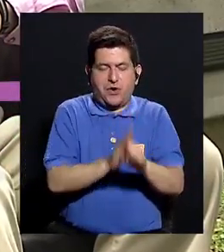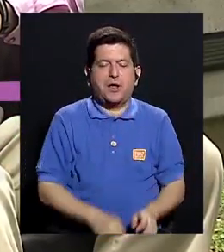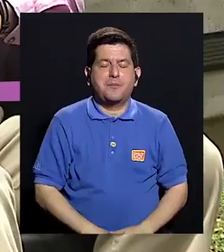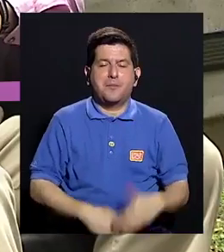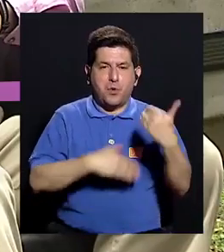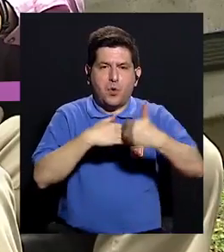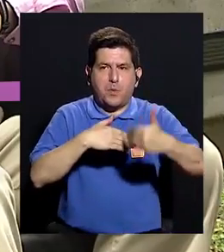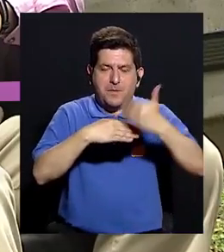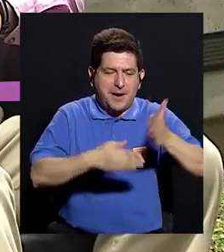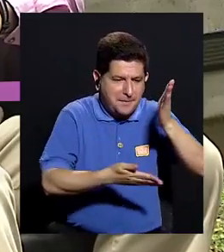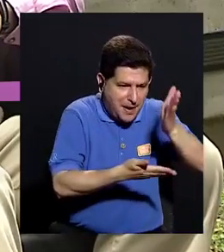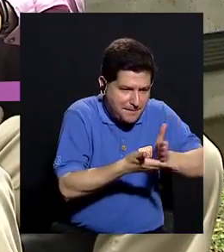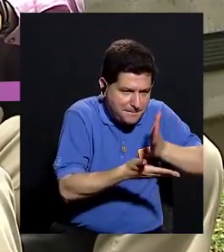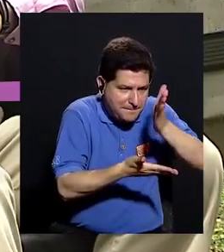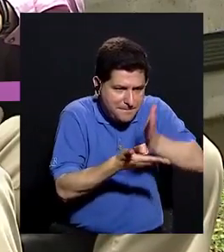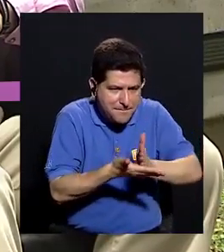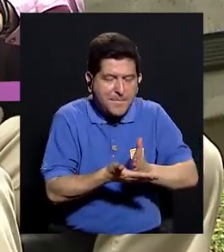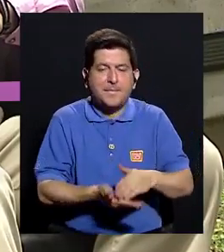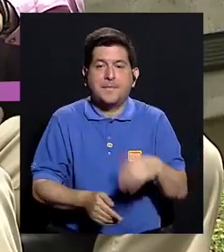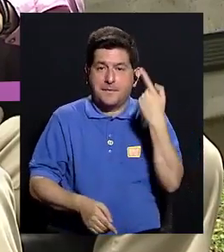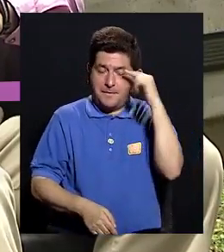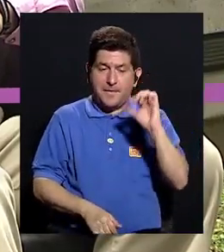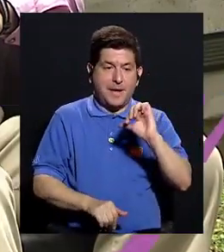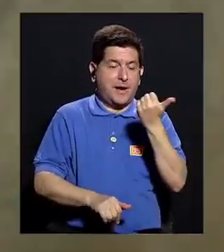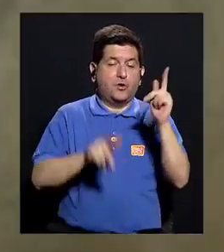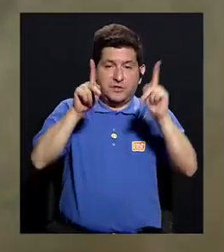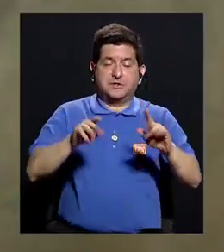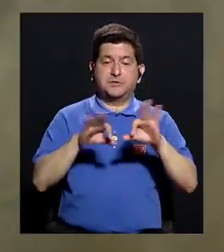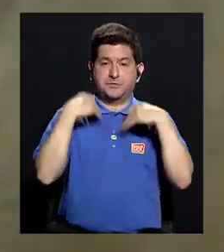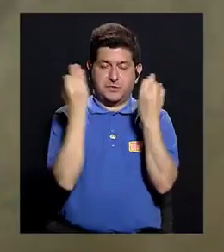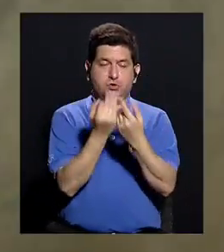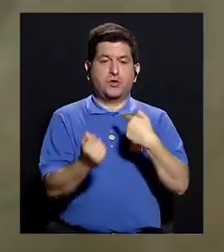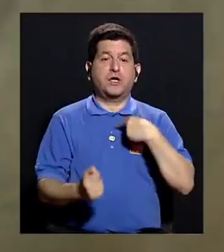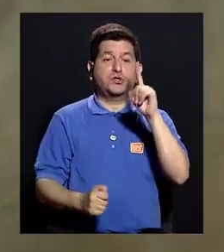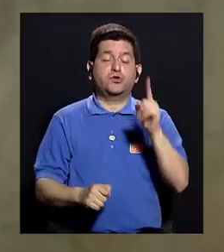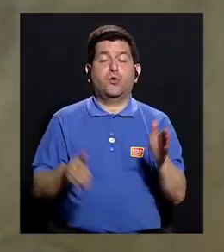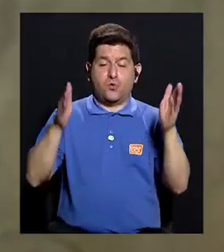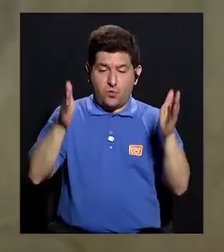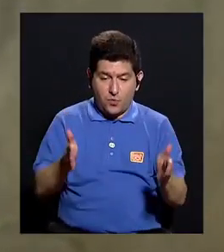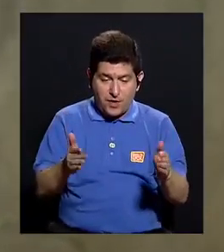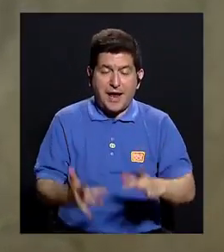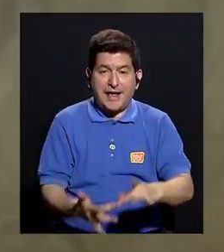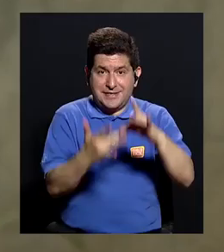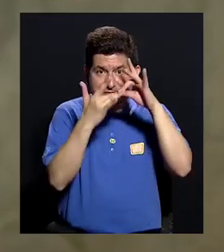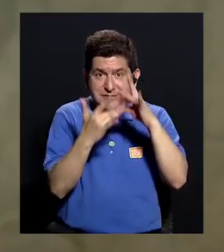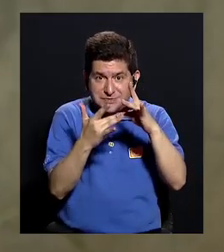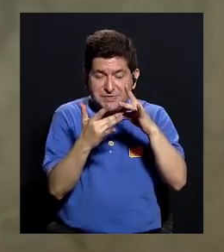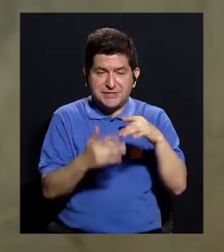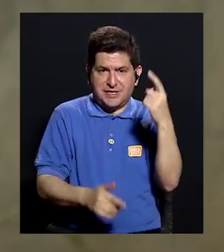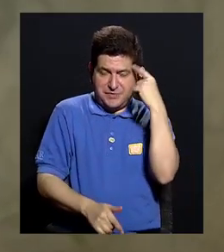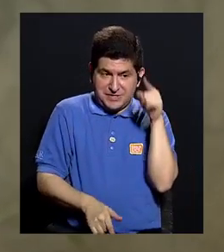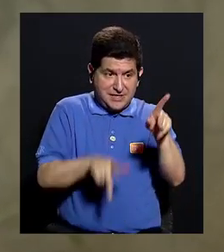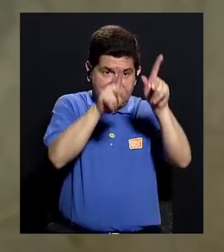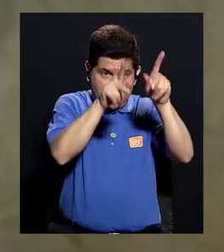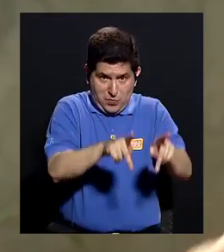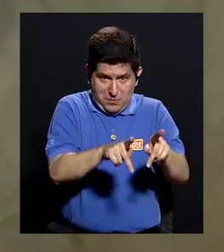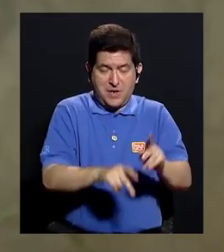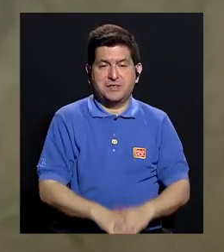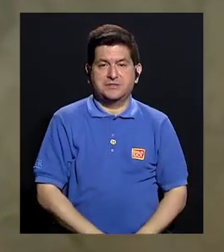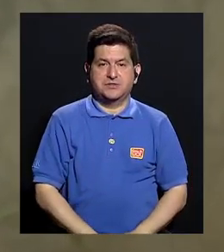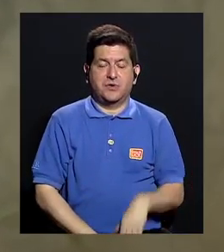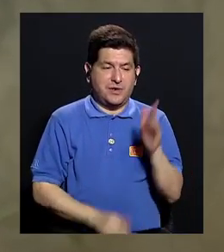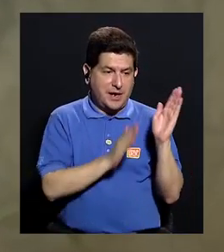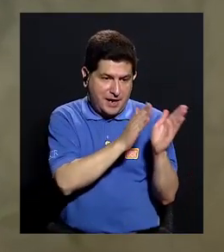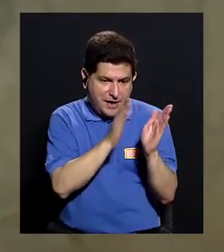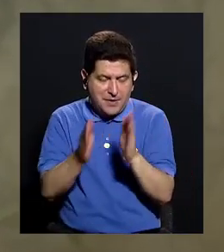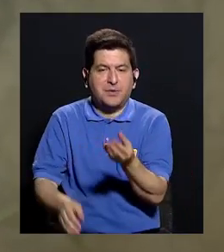cortar el pan del resto de la familia. O yo debería tener una tabla de picar exclusiva para ese paciente o para